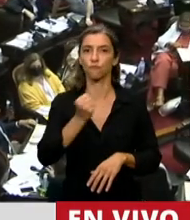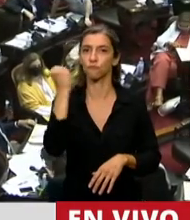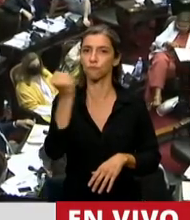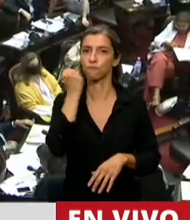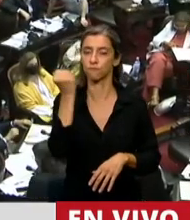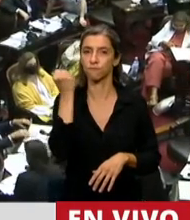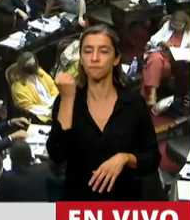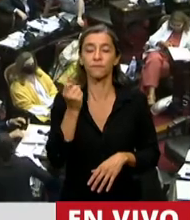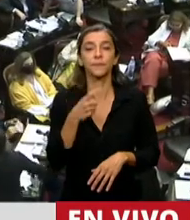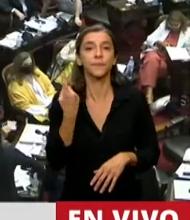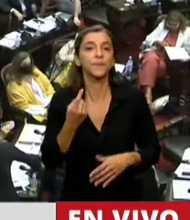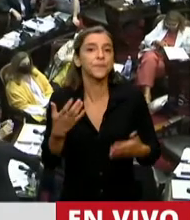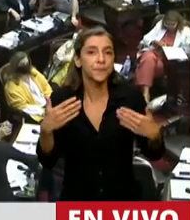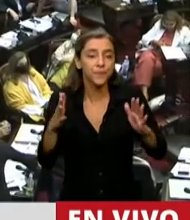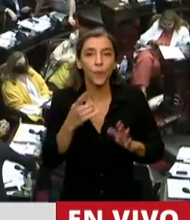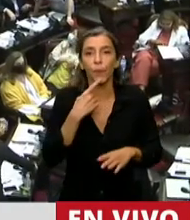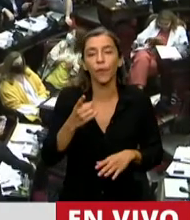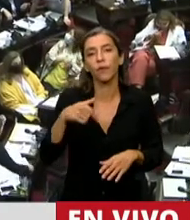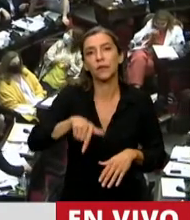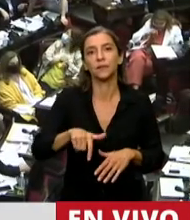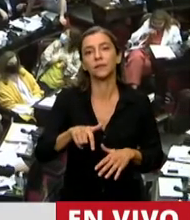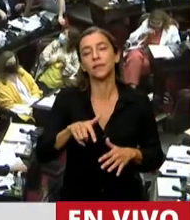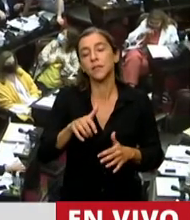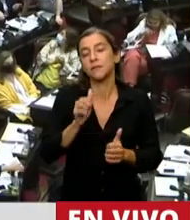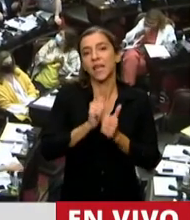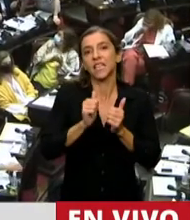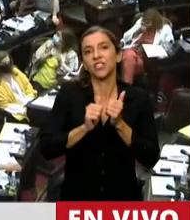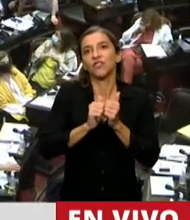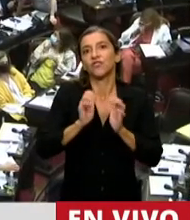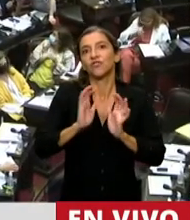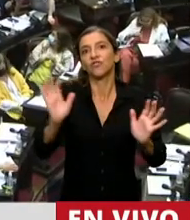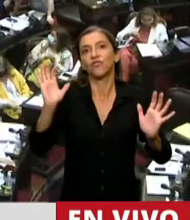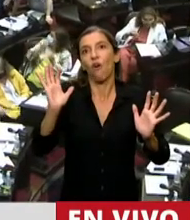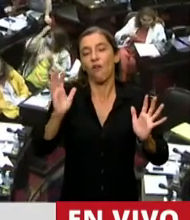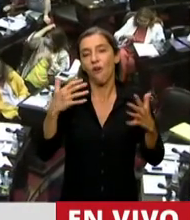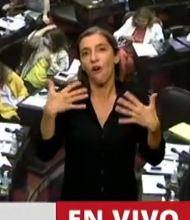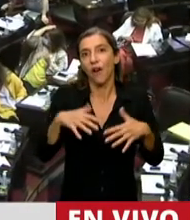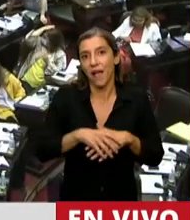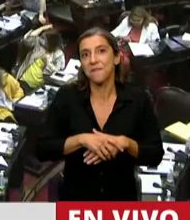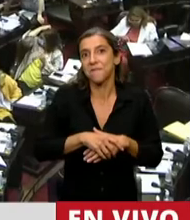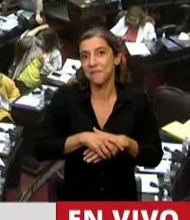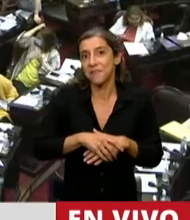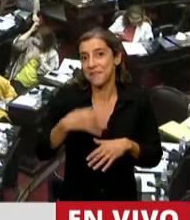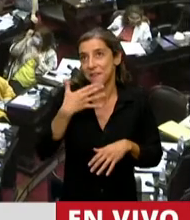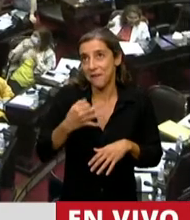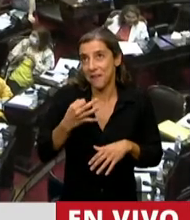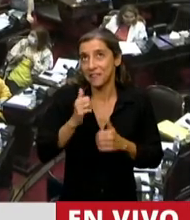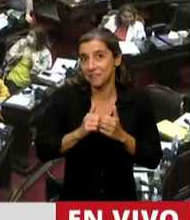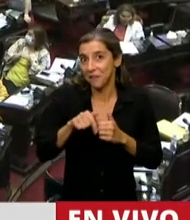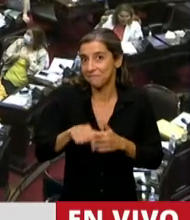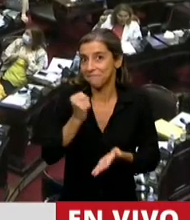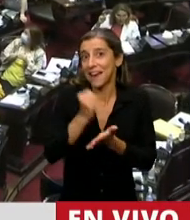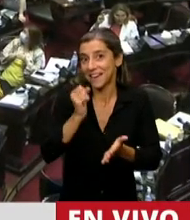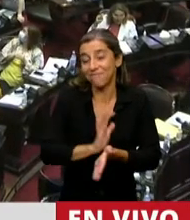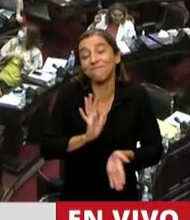Quizás nos podemos atrever a llamarlo histórico porque es la primera vez que vamos a hacer una ley en la Argentina que establezca